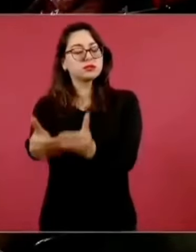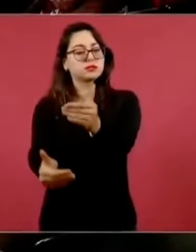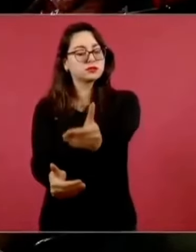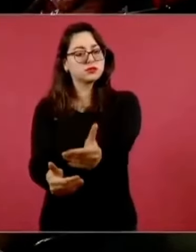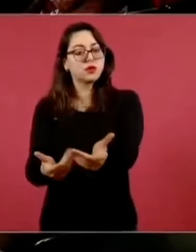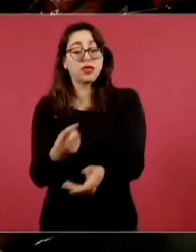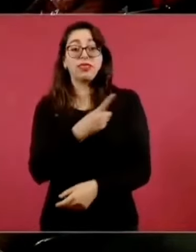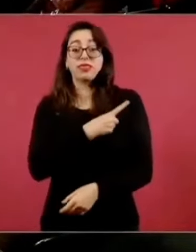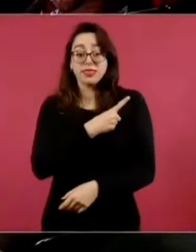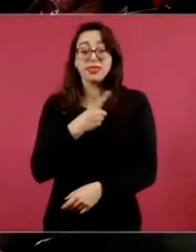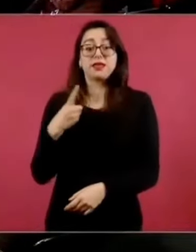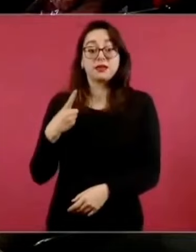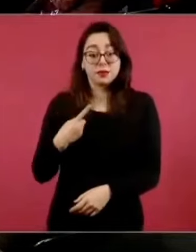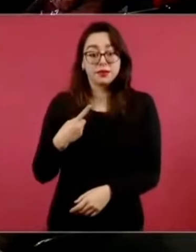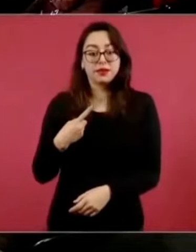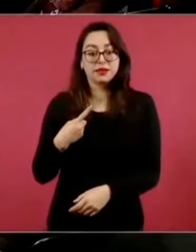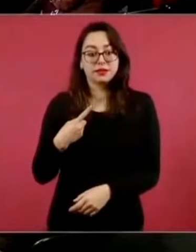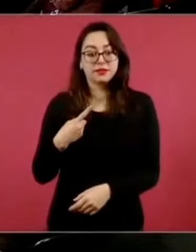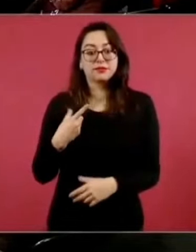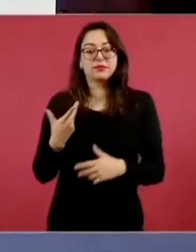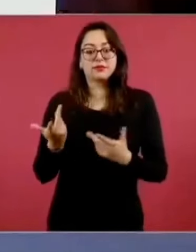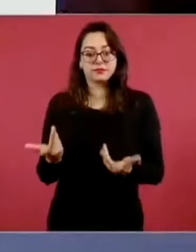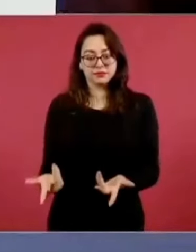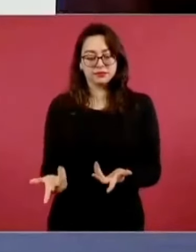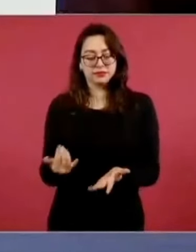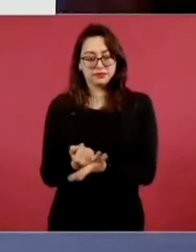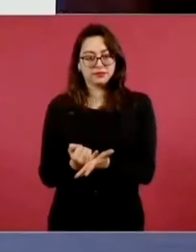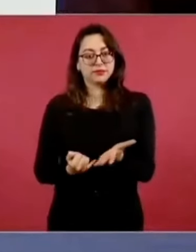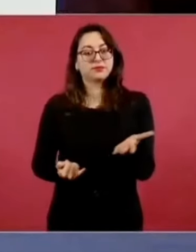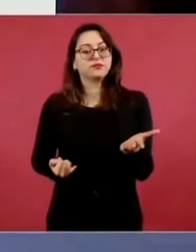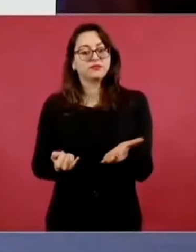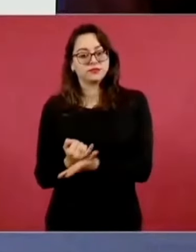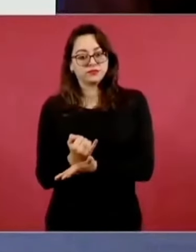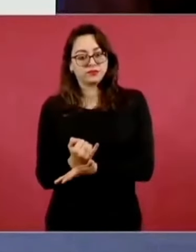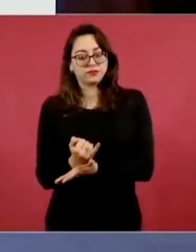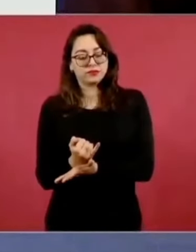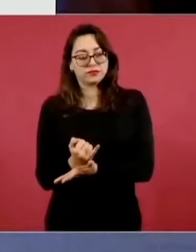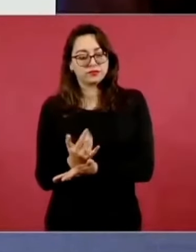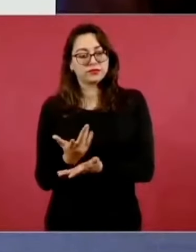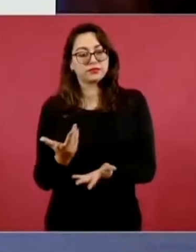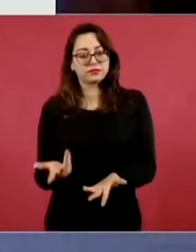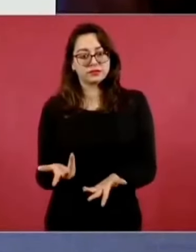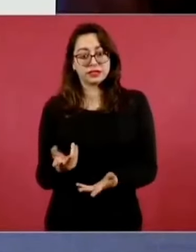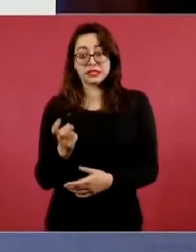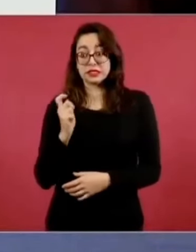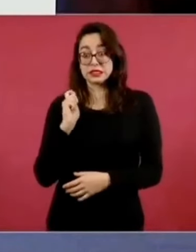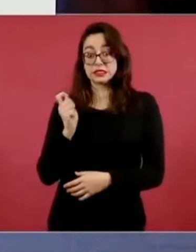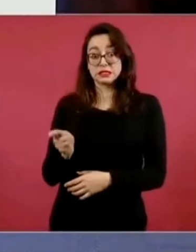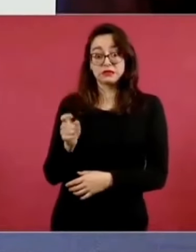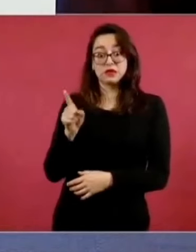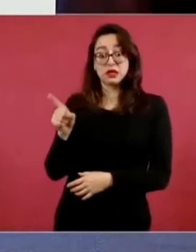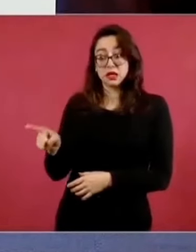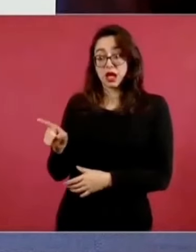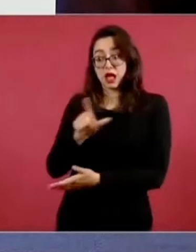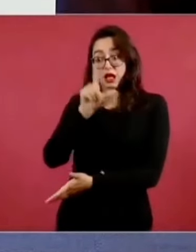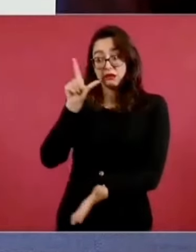para que resolviera lo conducente, por lo que esta determinación será